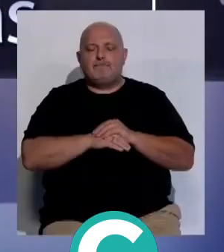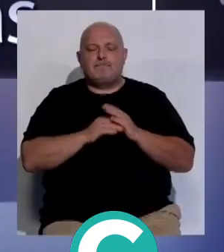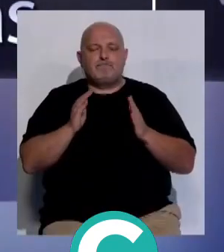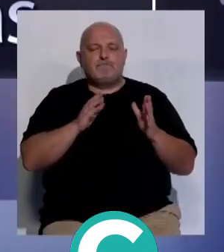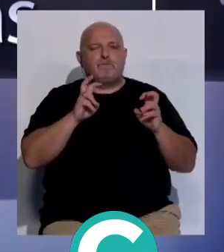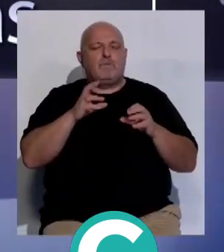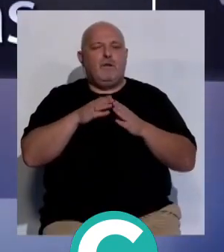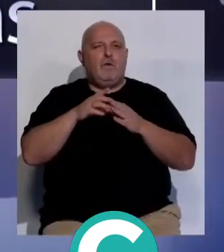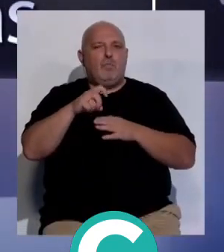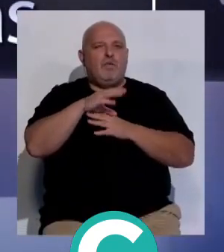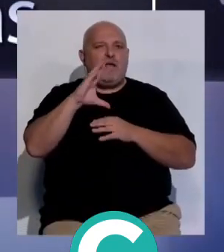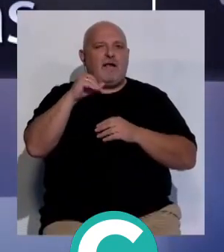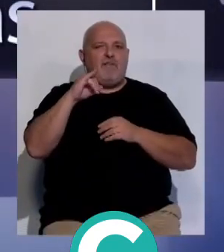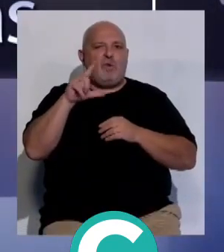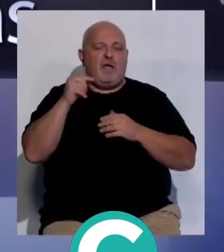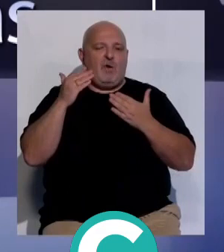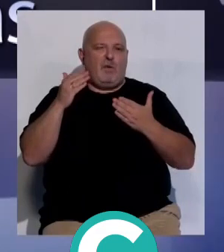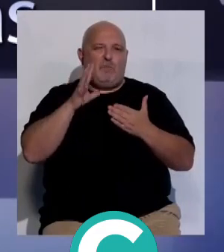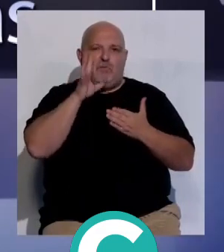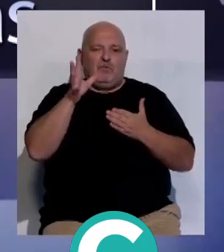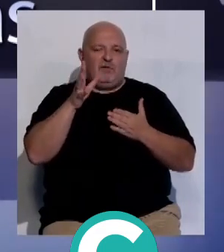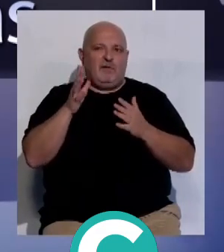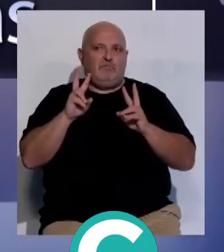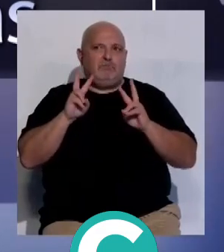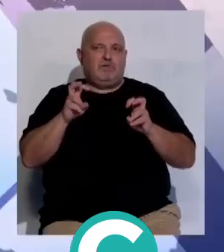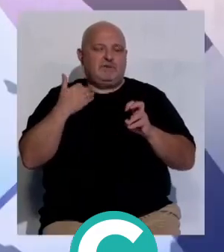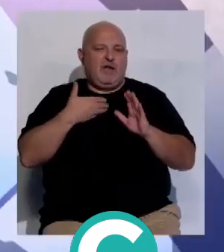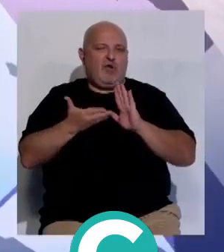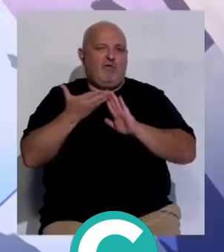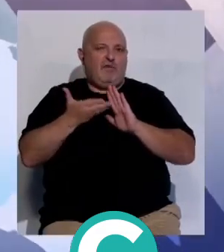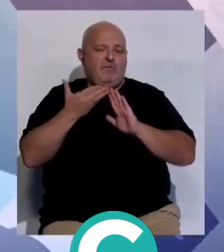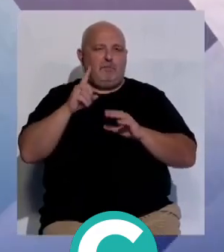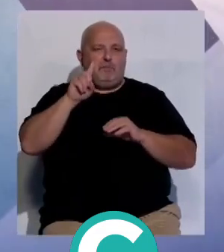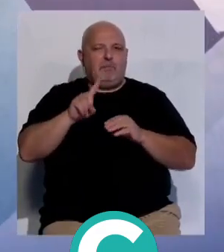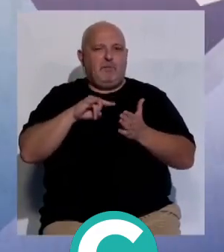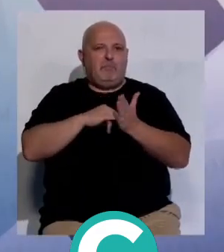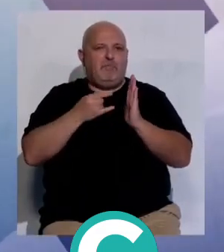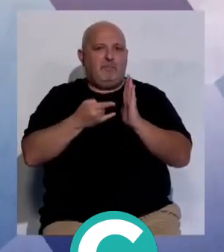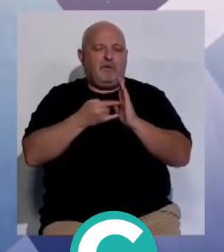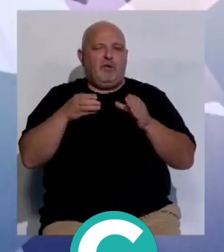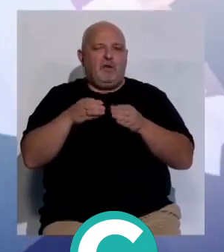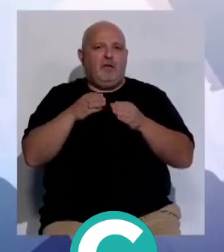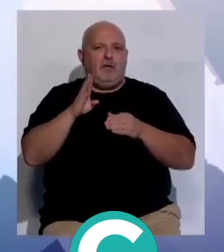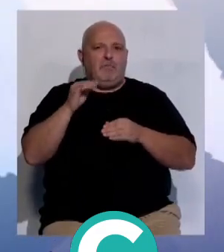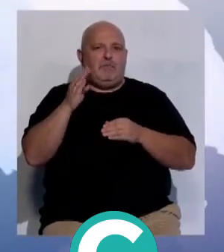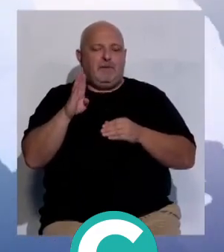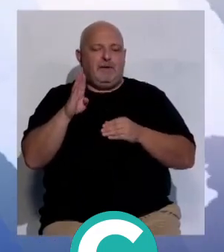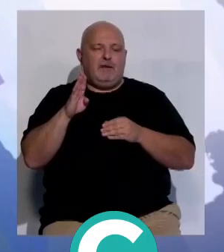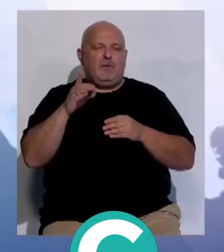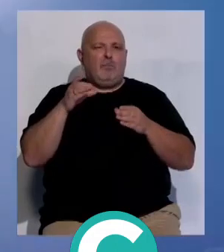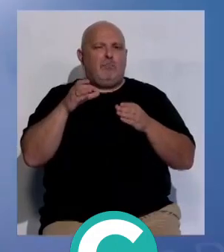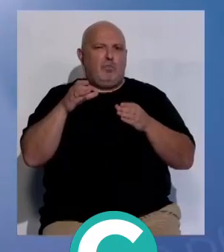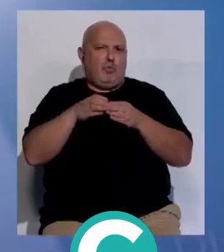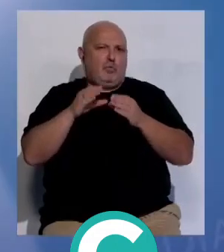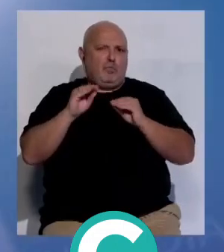El muelle de la cabezuela está de enhorabuena con el inicio de las obras del primer proyecto del grupo PTP un